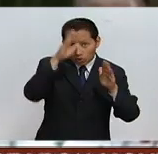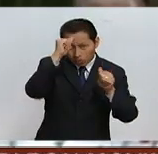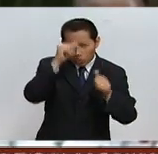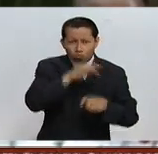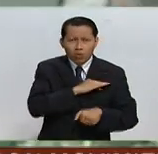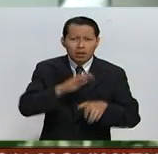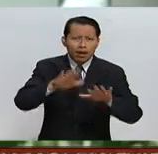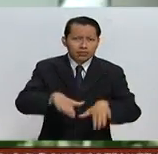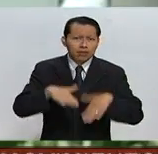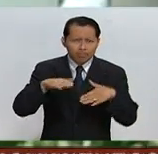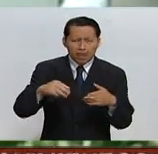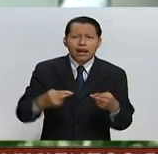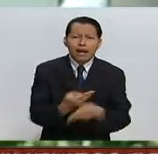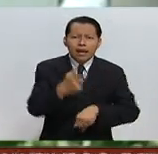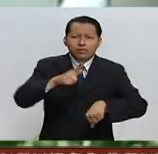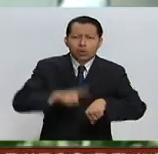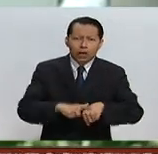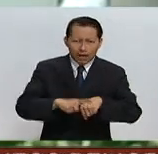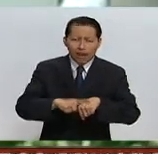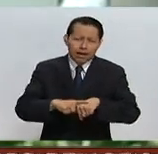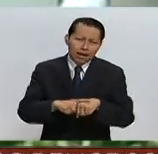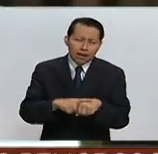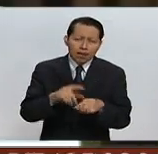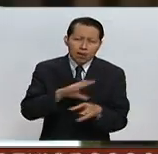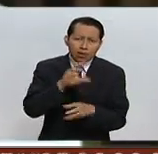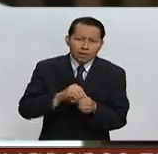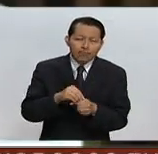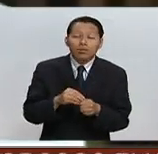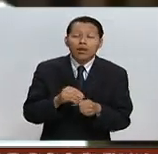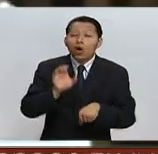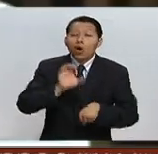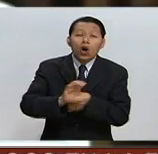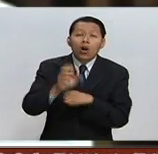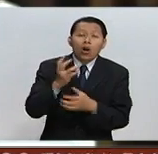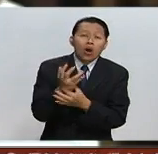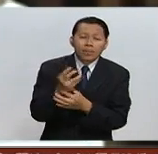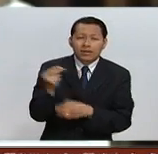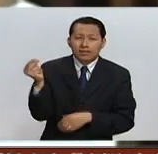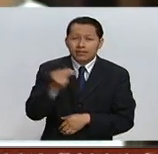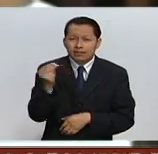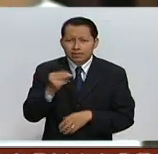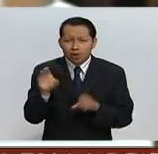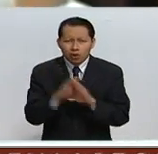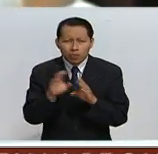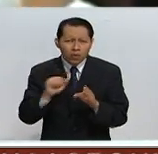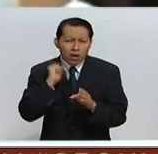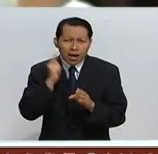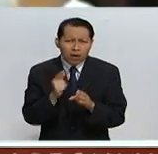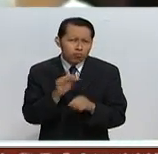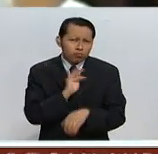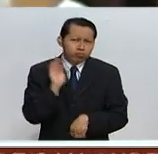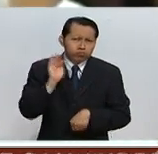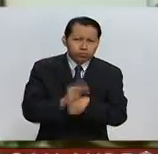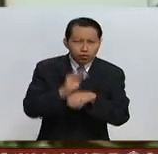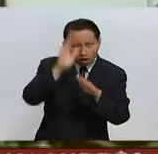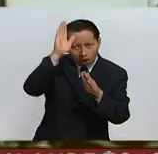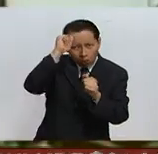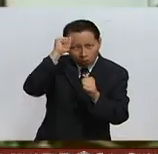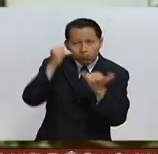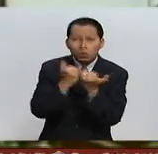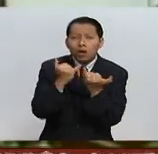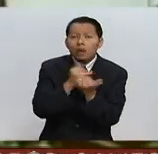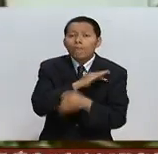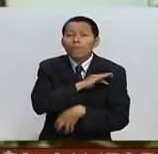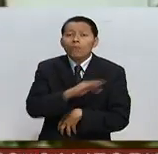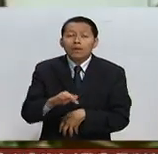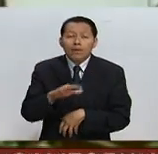asamblea nacional constituyente. Por su parte, el gobierno de Colombia insiste en un plebiscito que avale los acuerdos. Con esto, se pondría fin a un